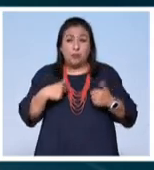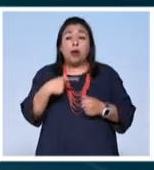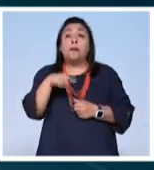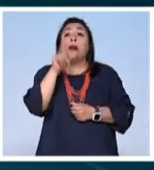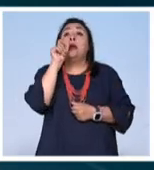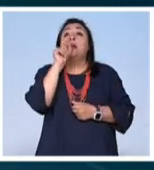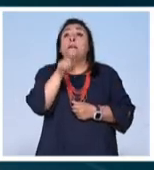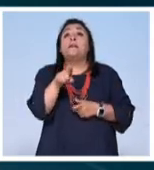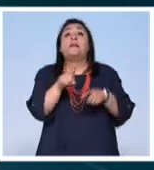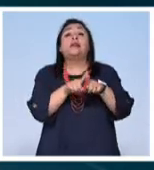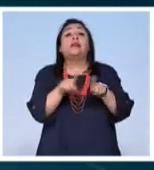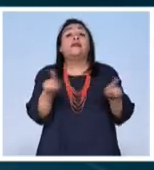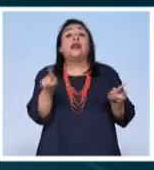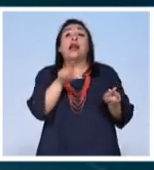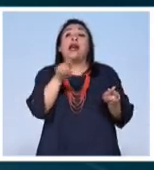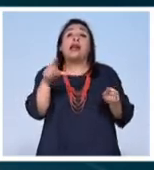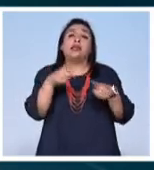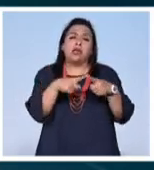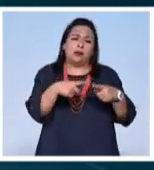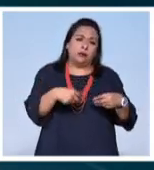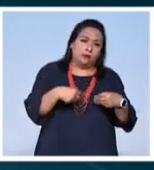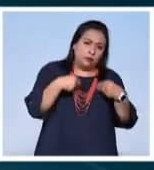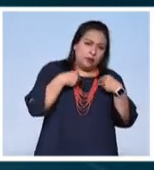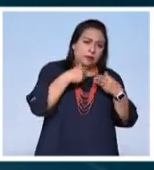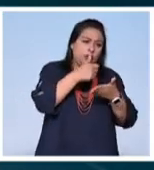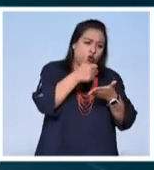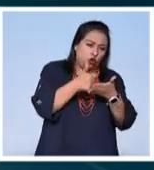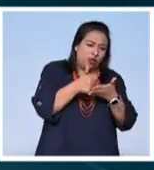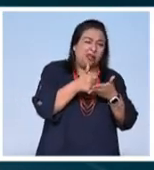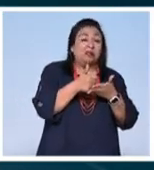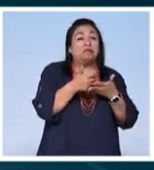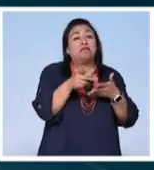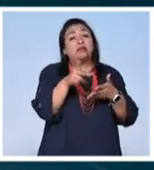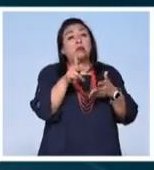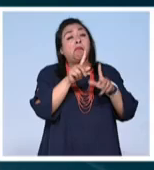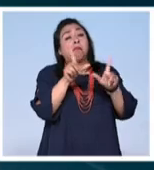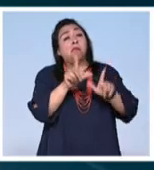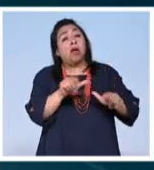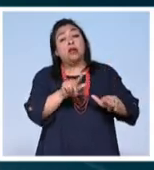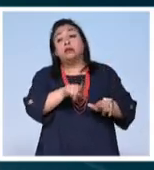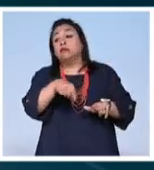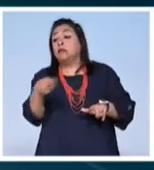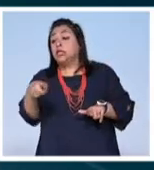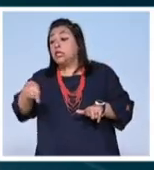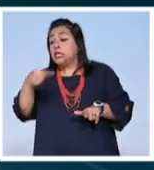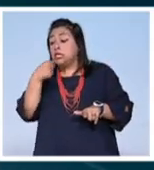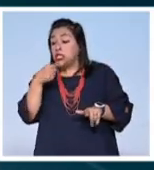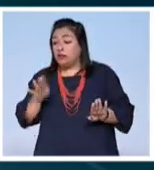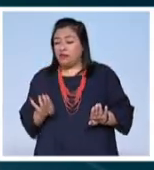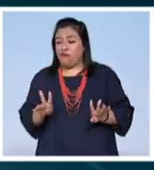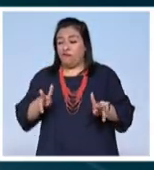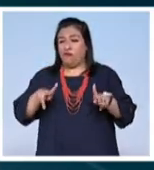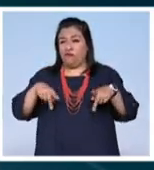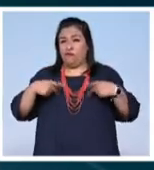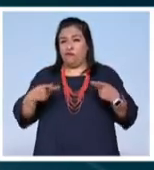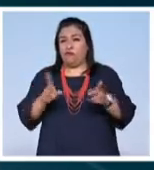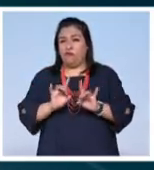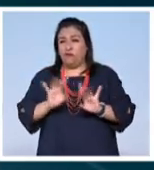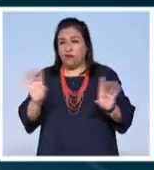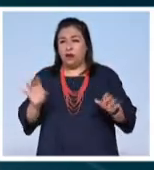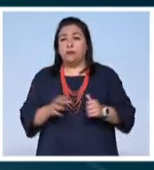todo, la diferencia que hay entre los que viven en ciudades aparentemente en paz y los que están en condiciones vulnerables.